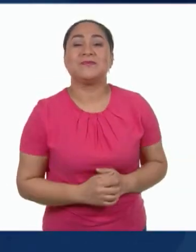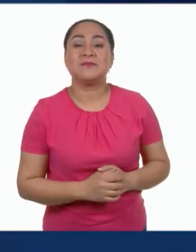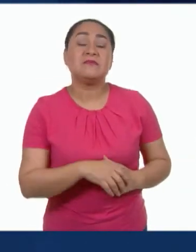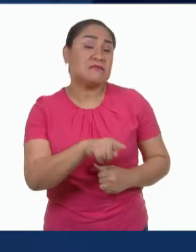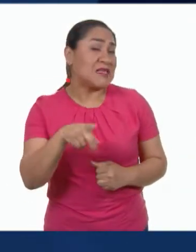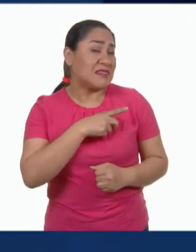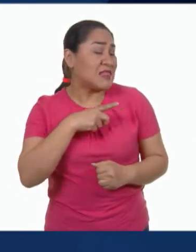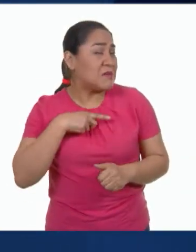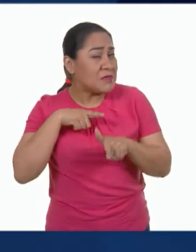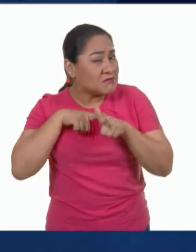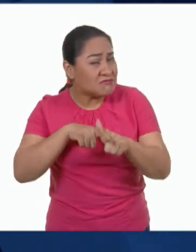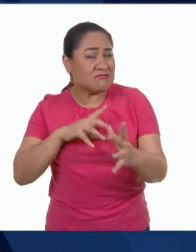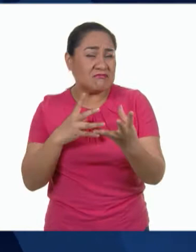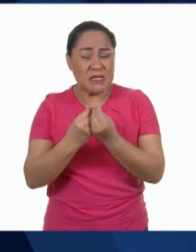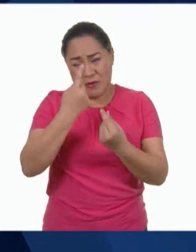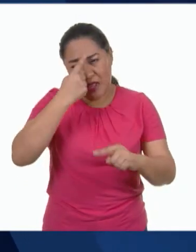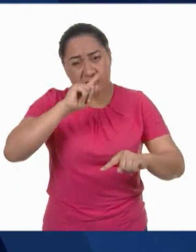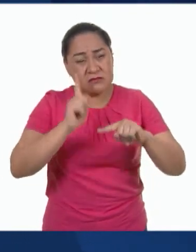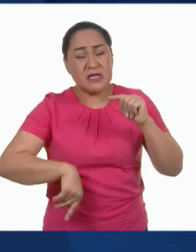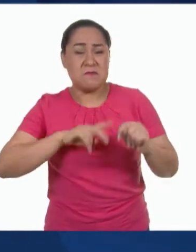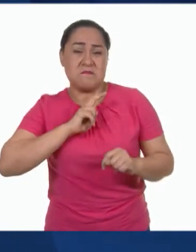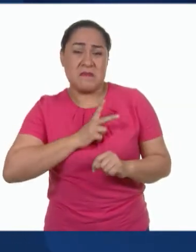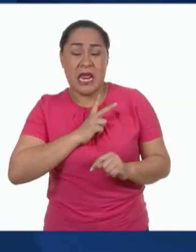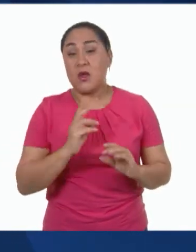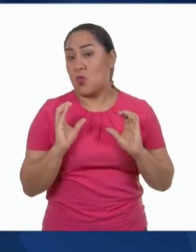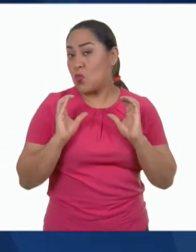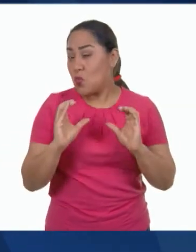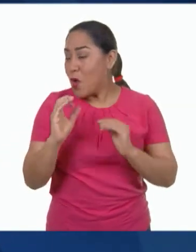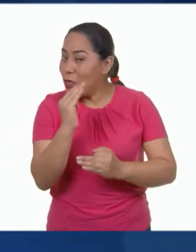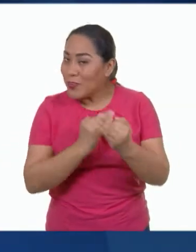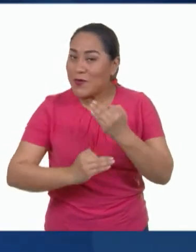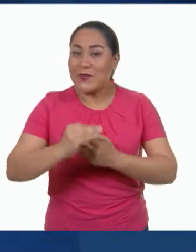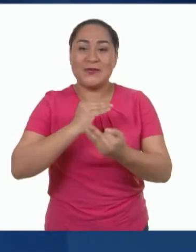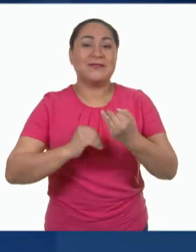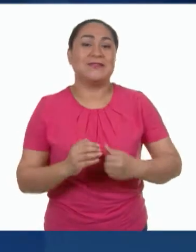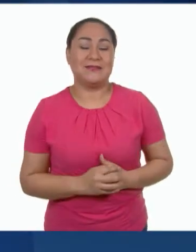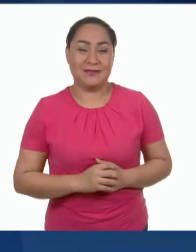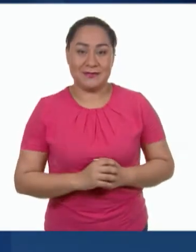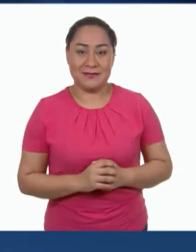¡Sigamos luchando juntos contra este virus cuidándonos los unos a los otros!